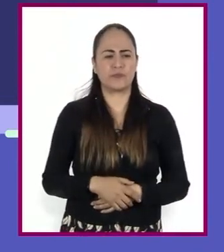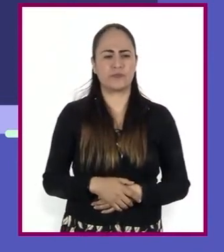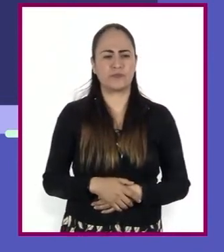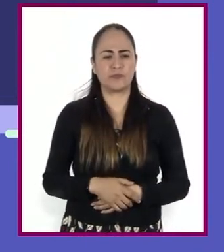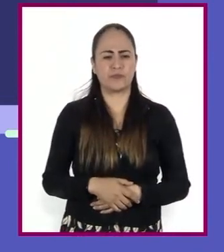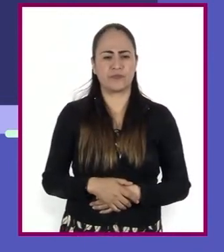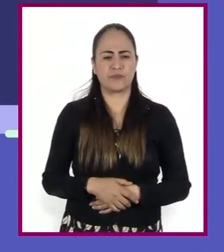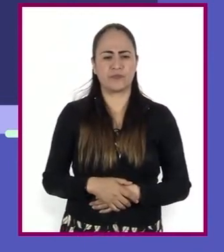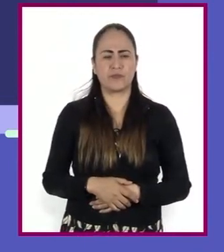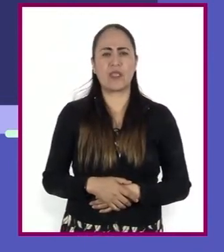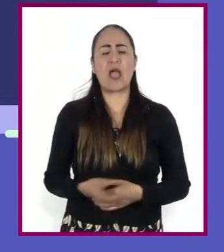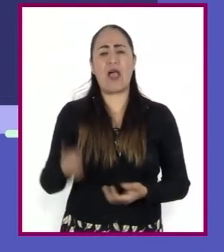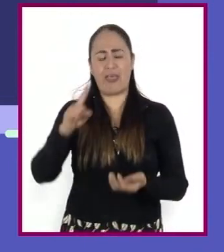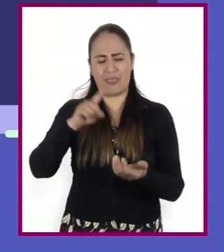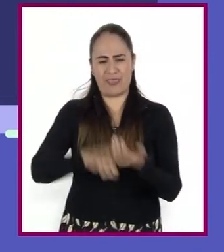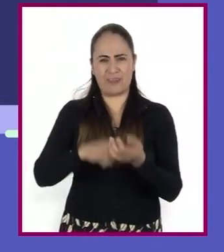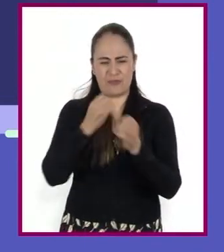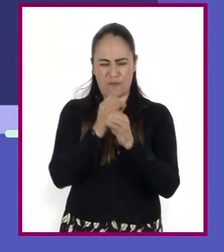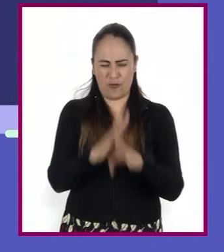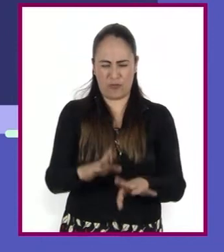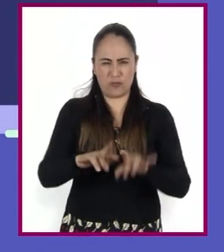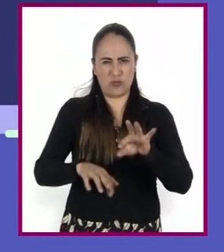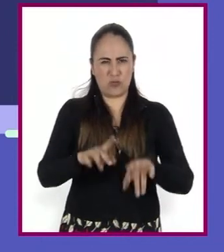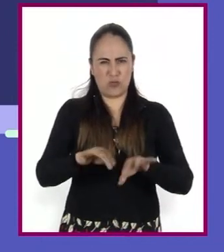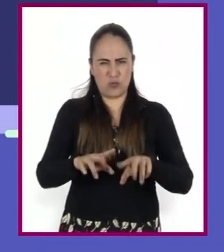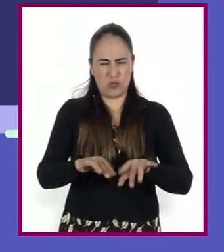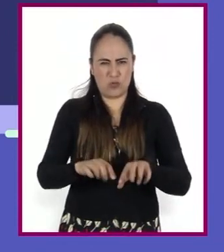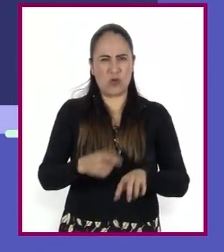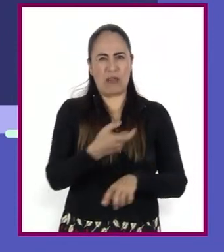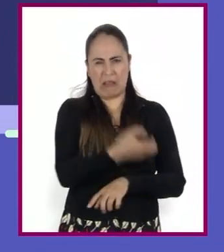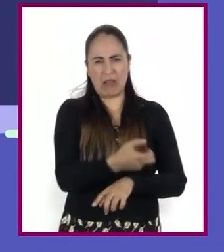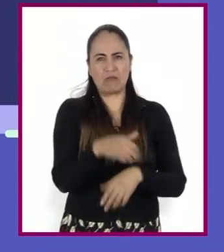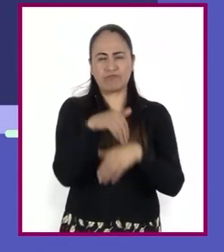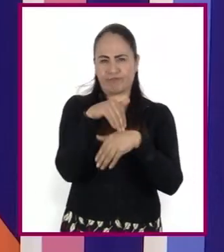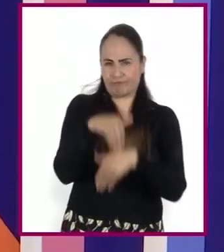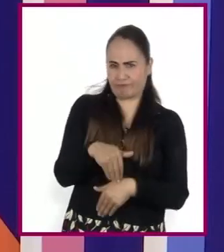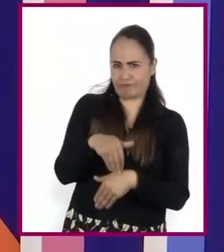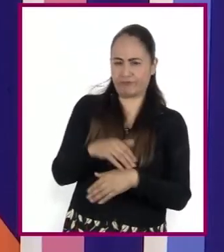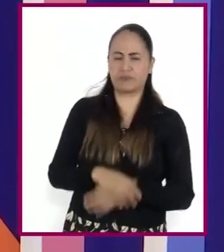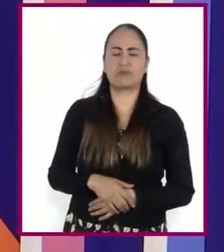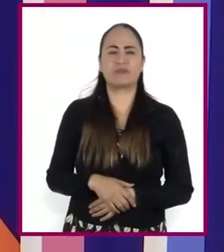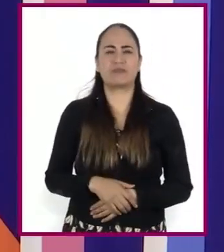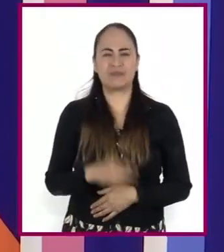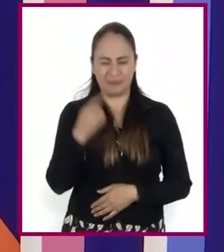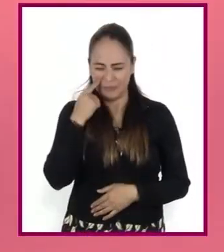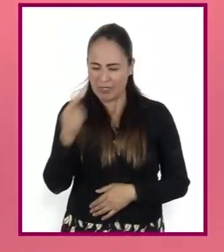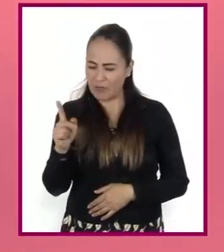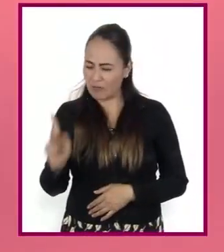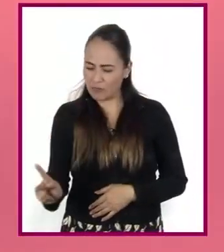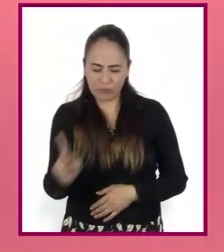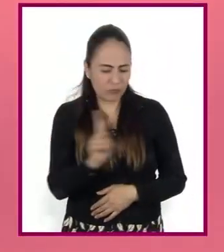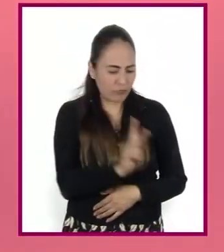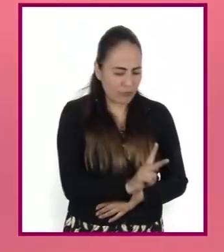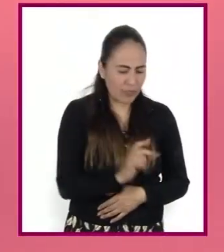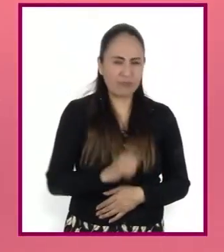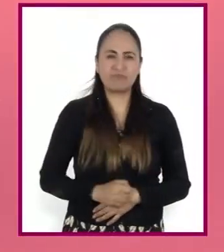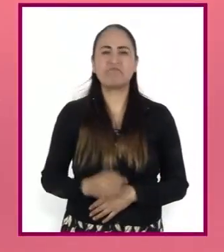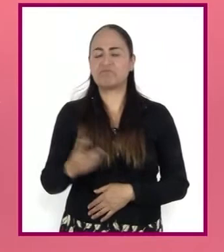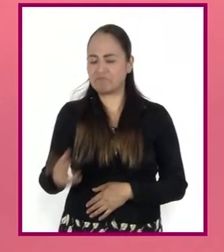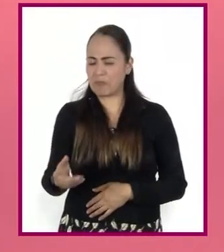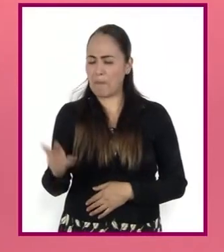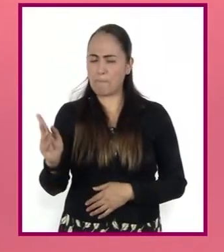comportamiento obedece a un programa informático. La comparación como leyeron es un método para identificar